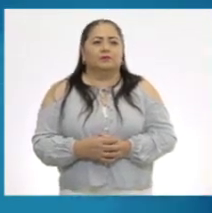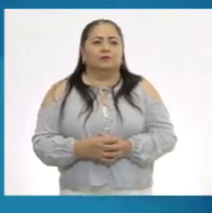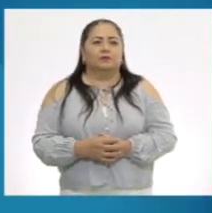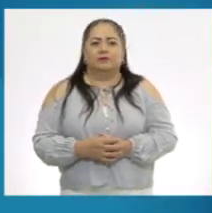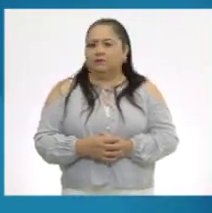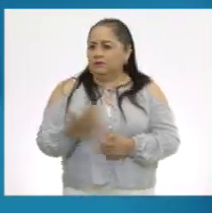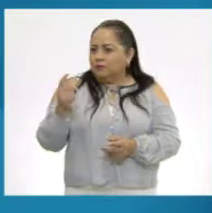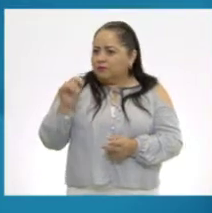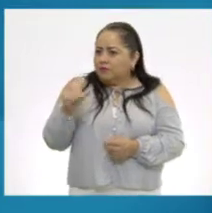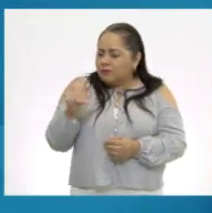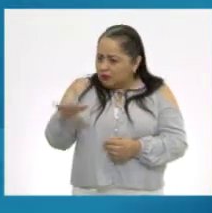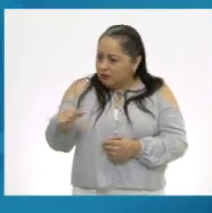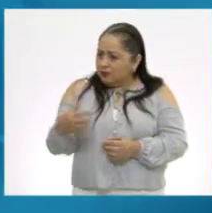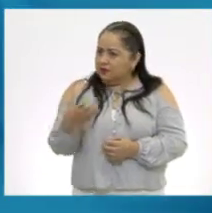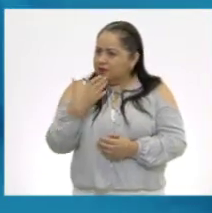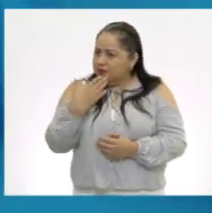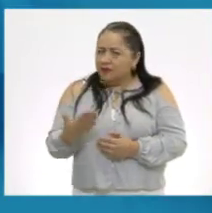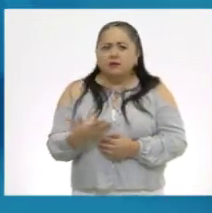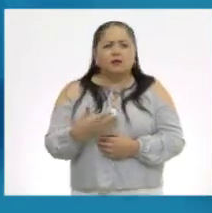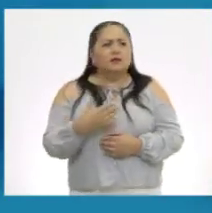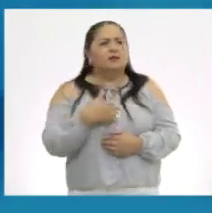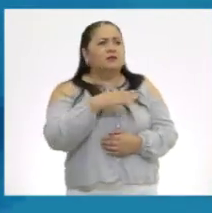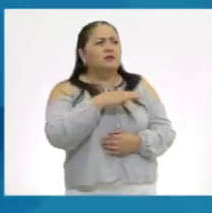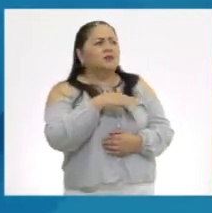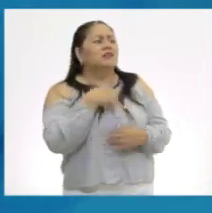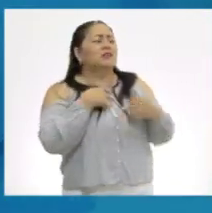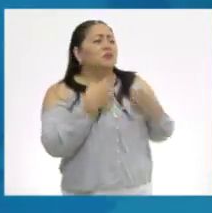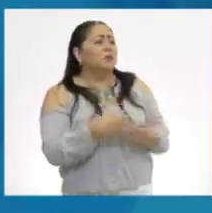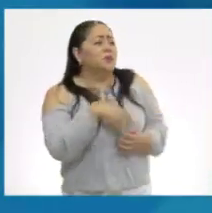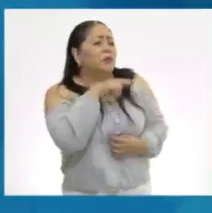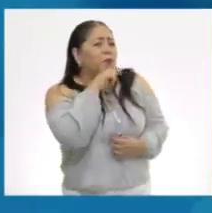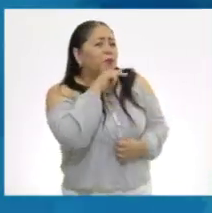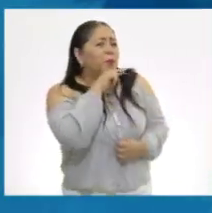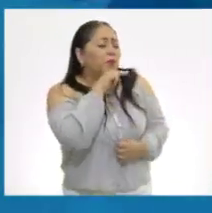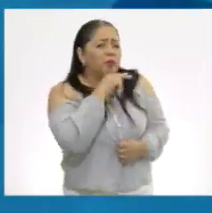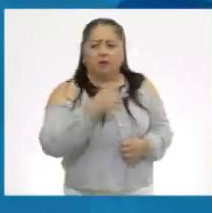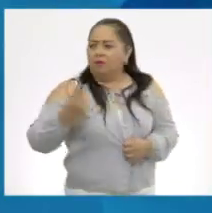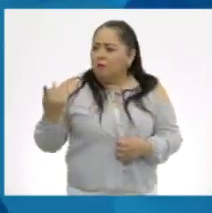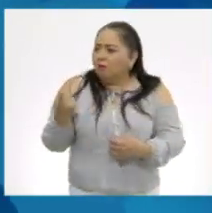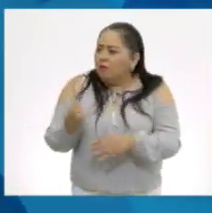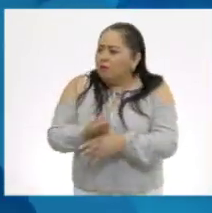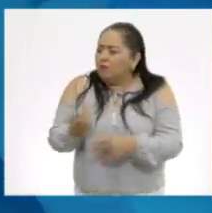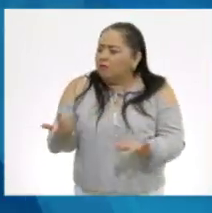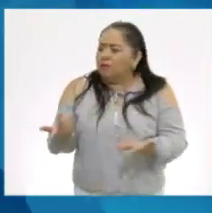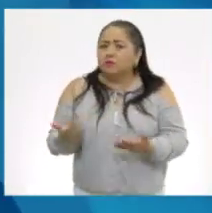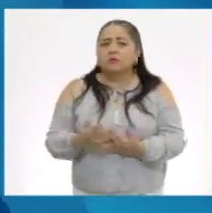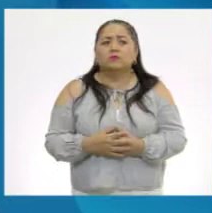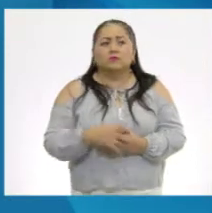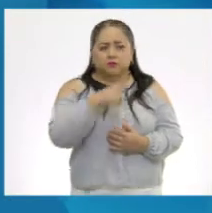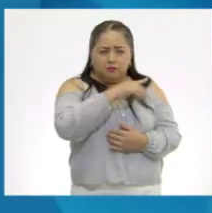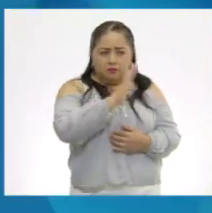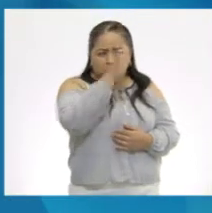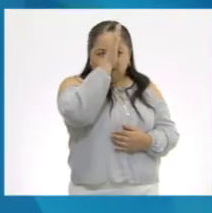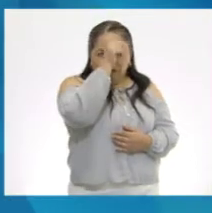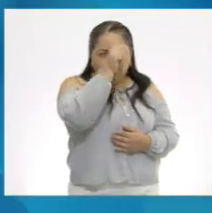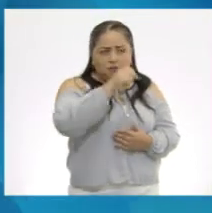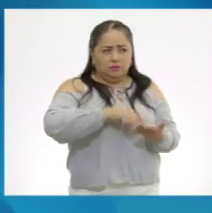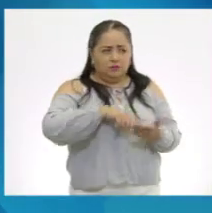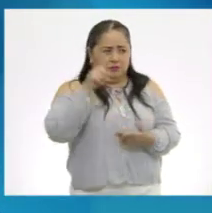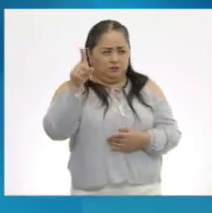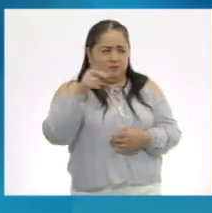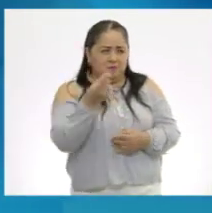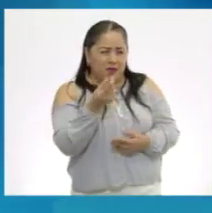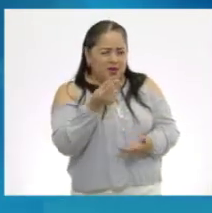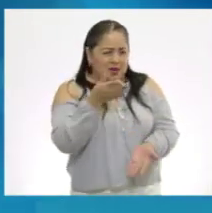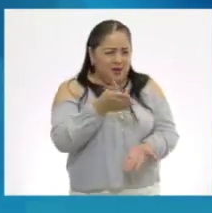Tami, ¿estás bien? Estoy preocupada. ¿Por qué? ¿Qué te pasó? ¿Te acuerdas de Lola? Una